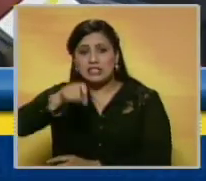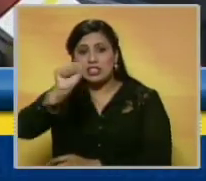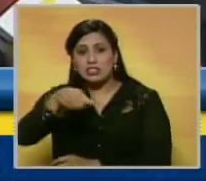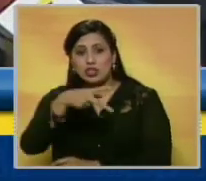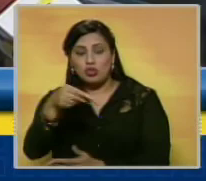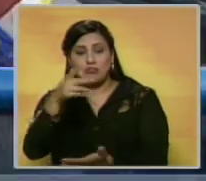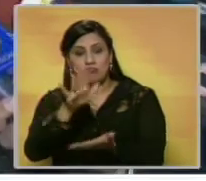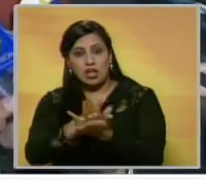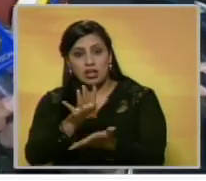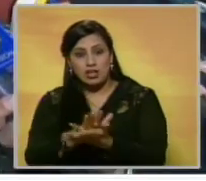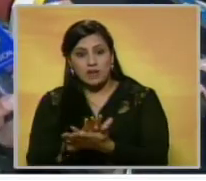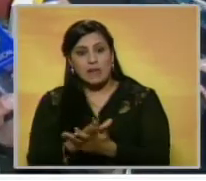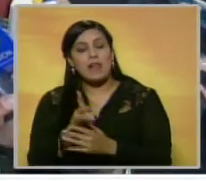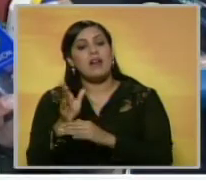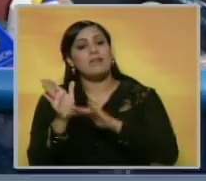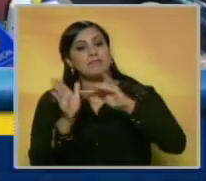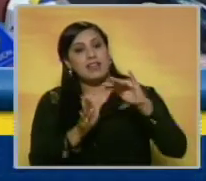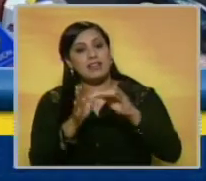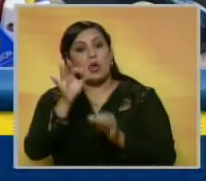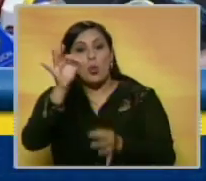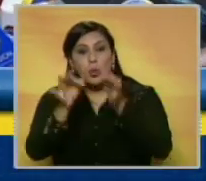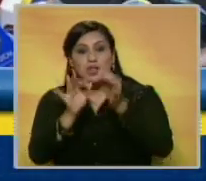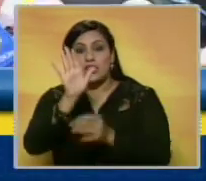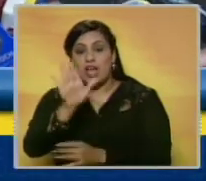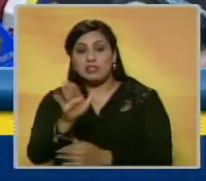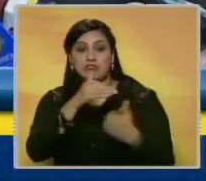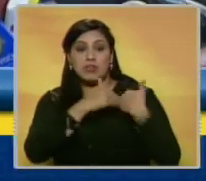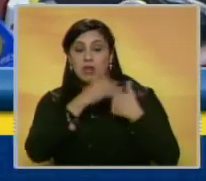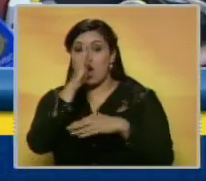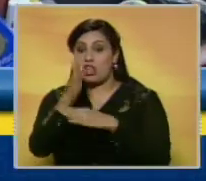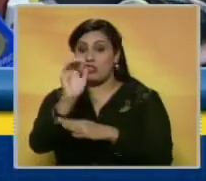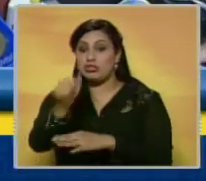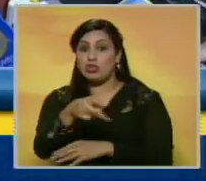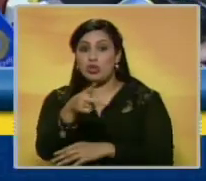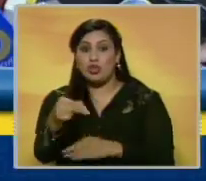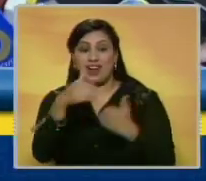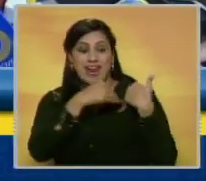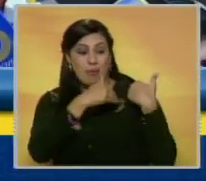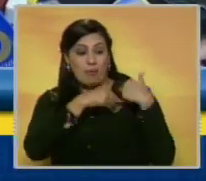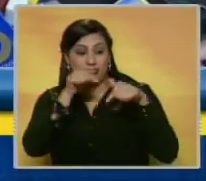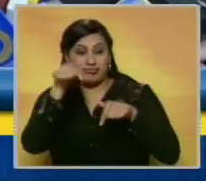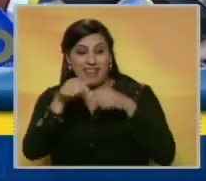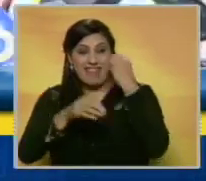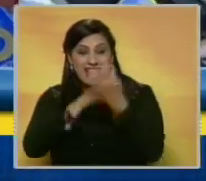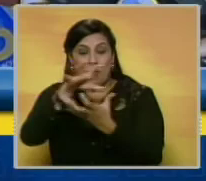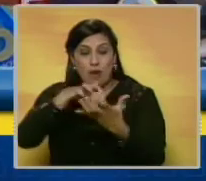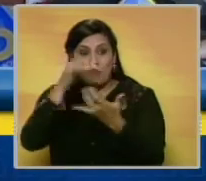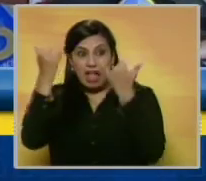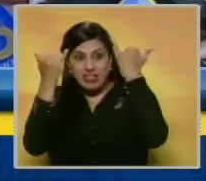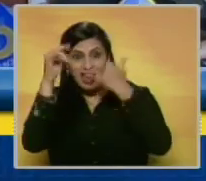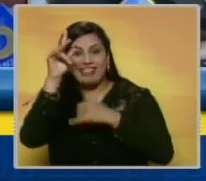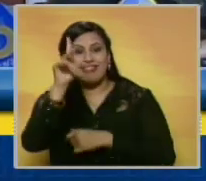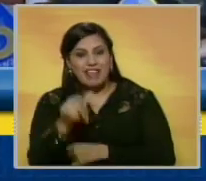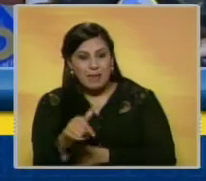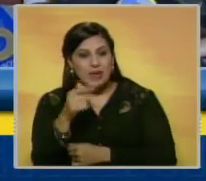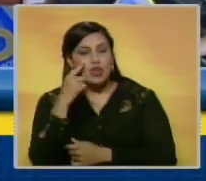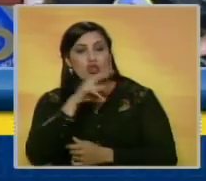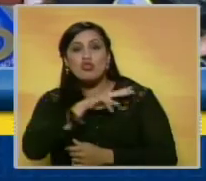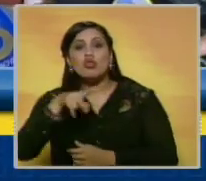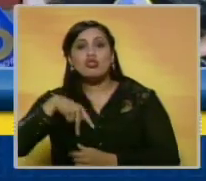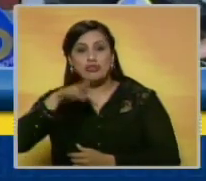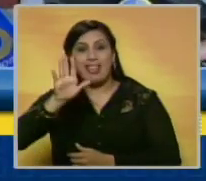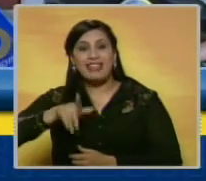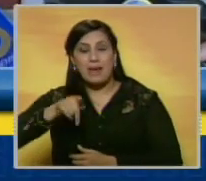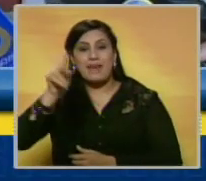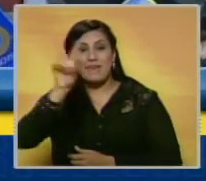celeridad procesal. Se imparta la justicia correspondiente, tanto a los actores materiales como a los intelectuales, en vista de que nosotros también